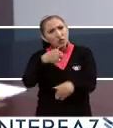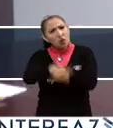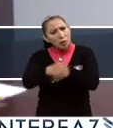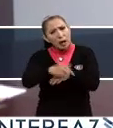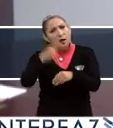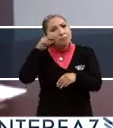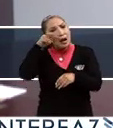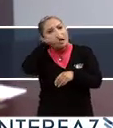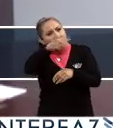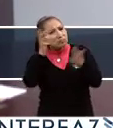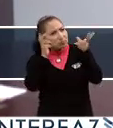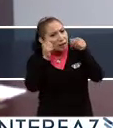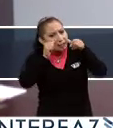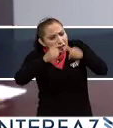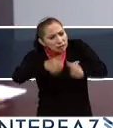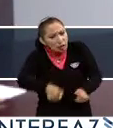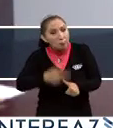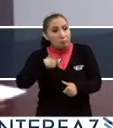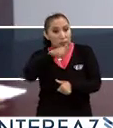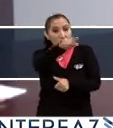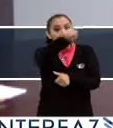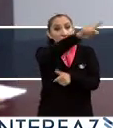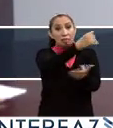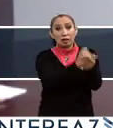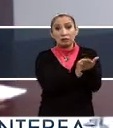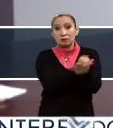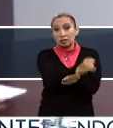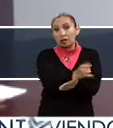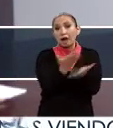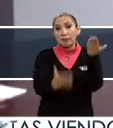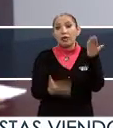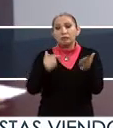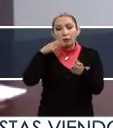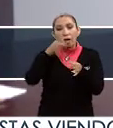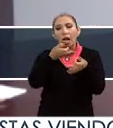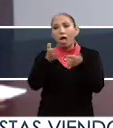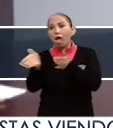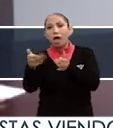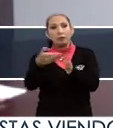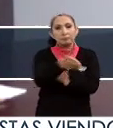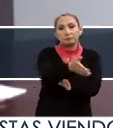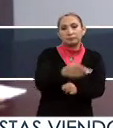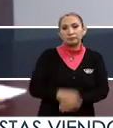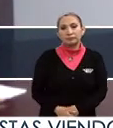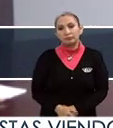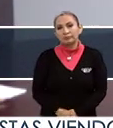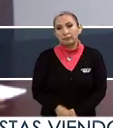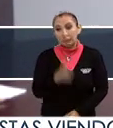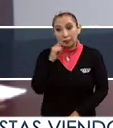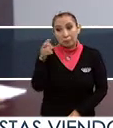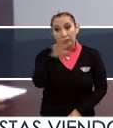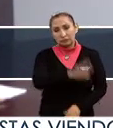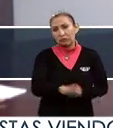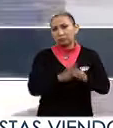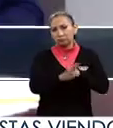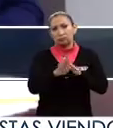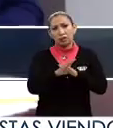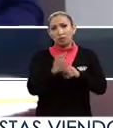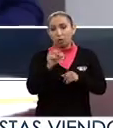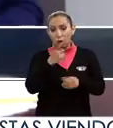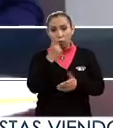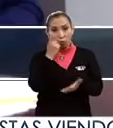para que se escuchen, que los tomadores de las decisiones a veces vayan para otro lado, ¿no? Sí, que además es un fenómeno que no sólo